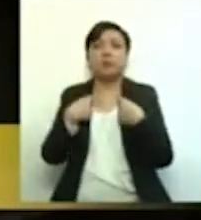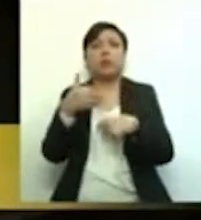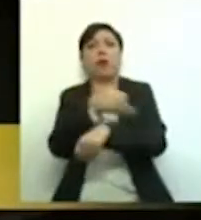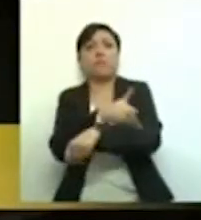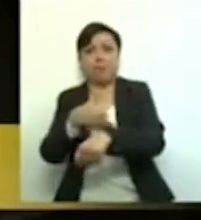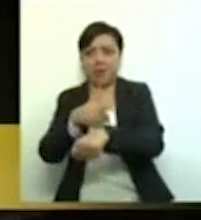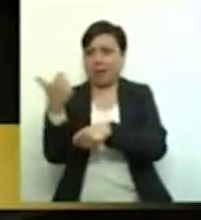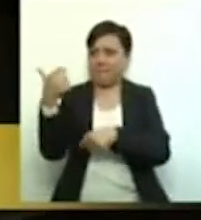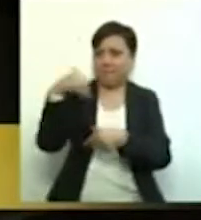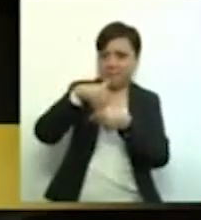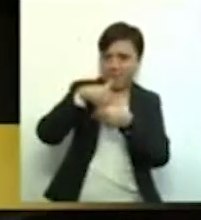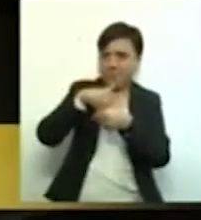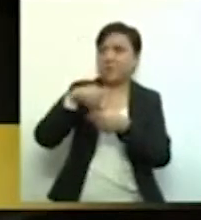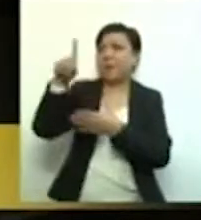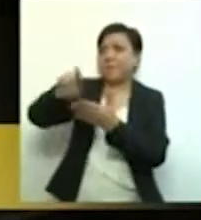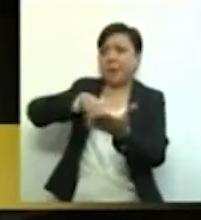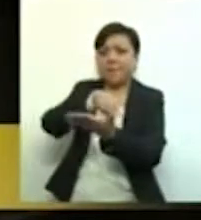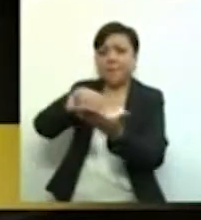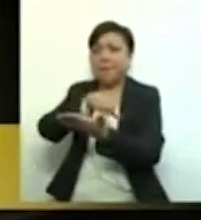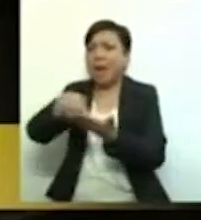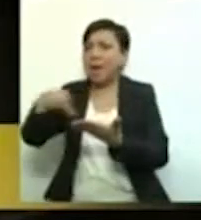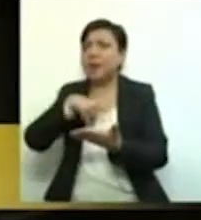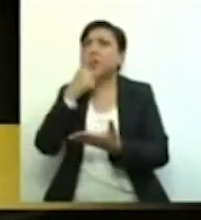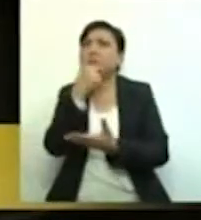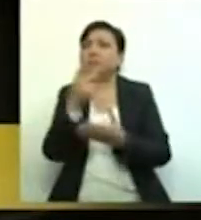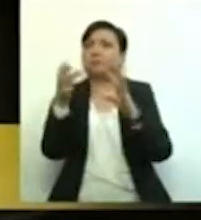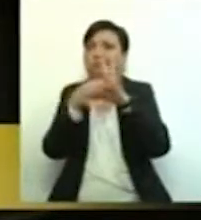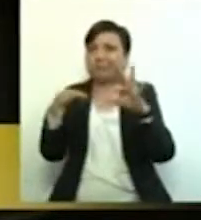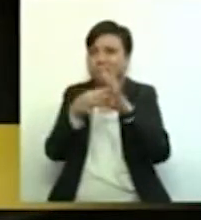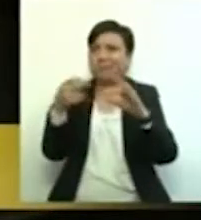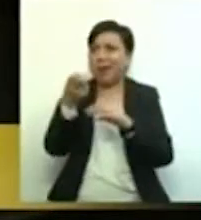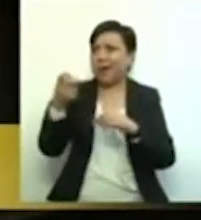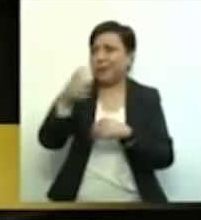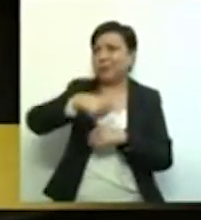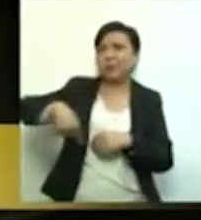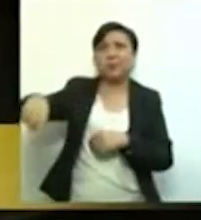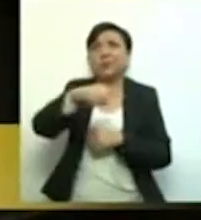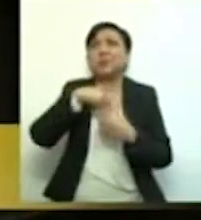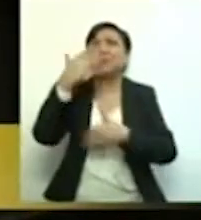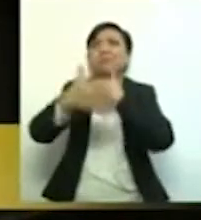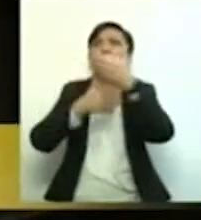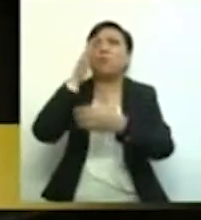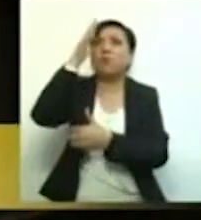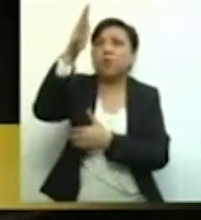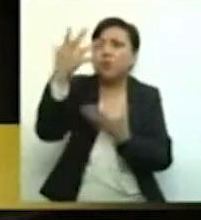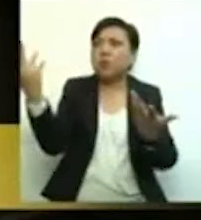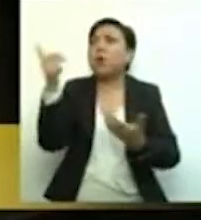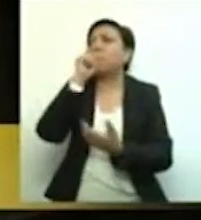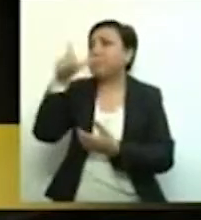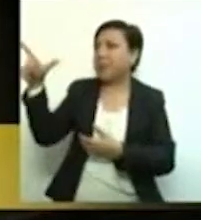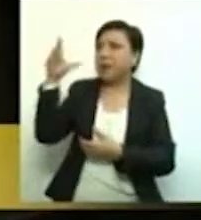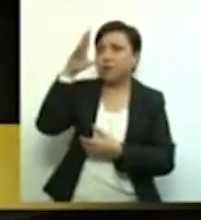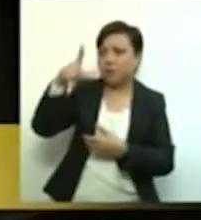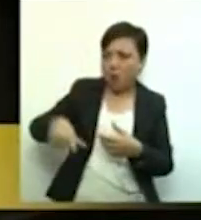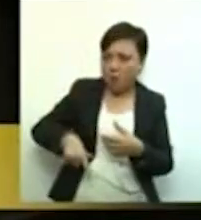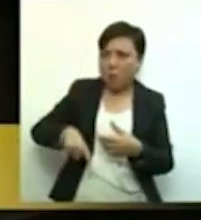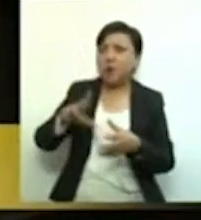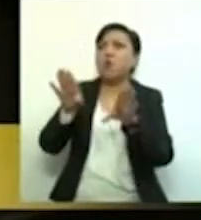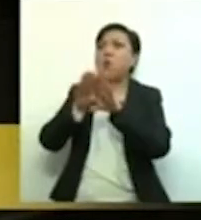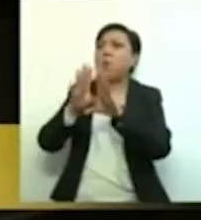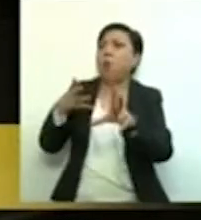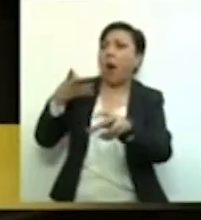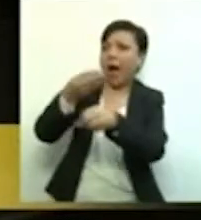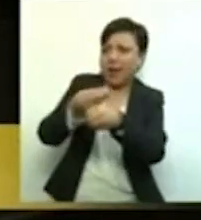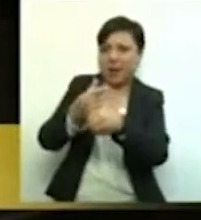del fideicomiso se acabará también la esperanza y quitará la obligación al Estado de garantizar justicia y reparación del